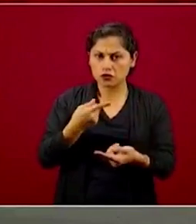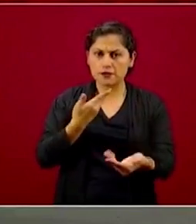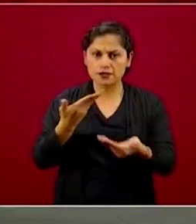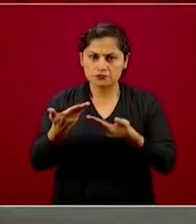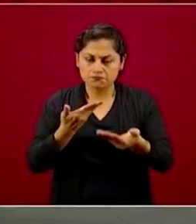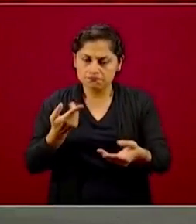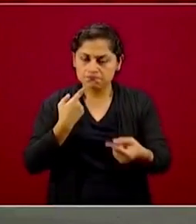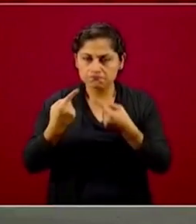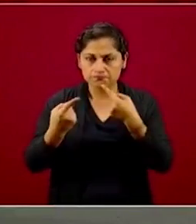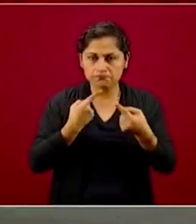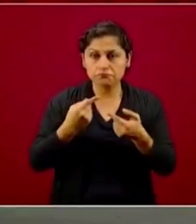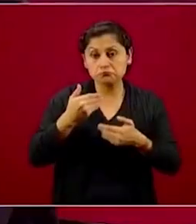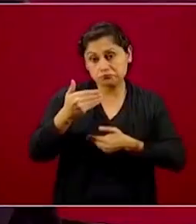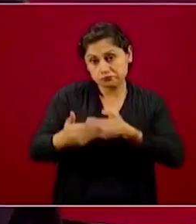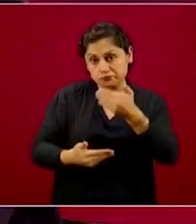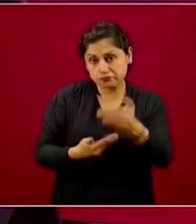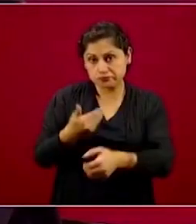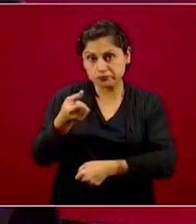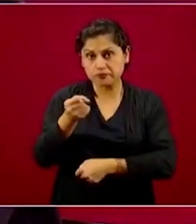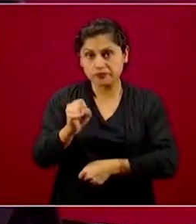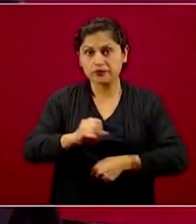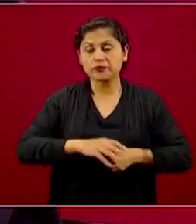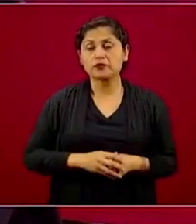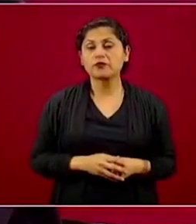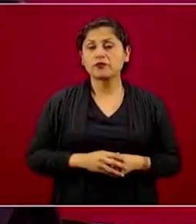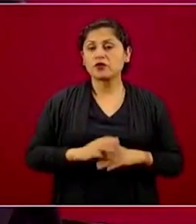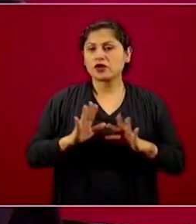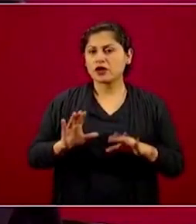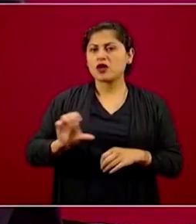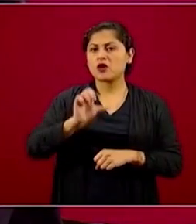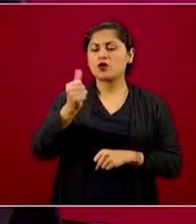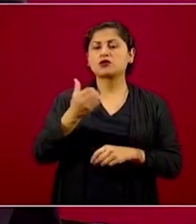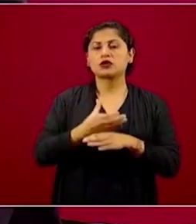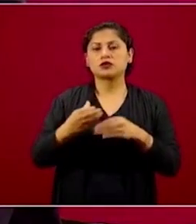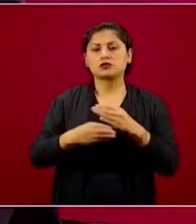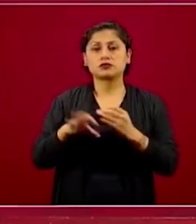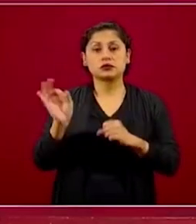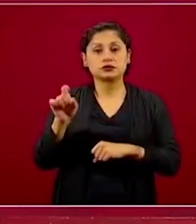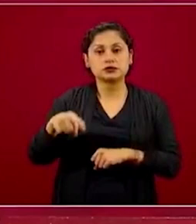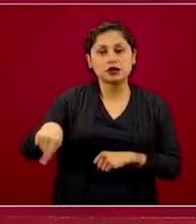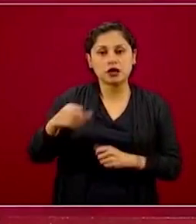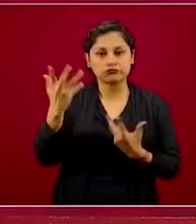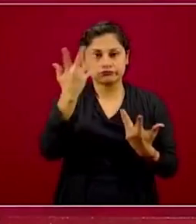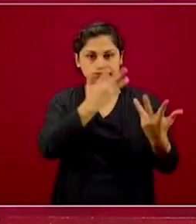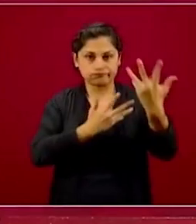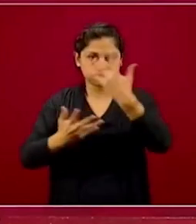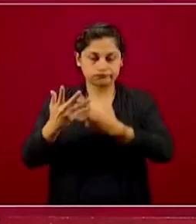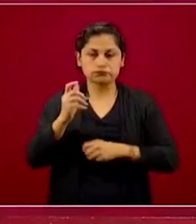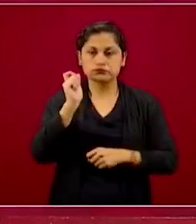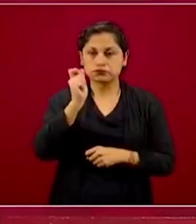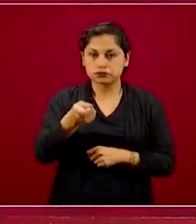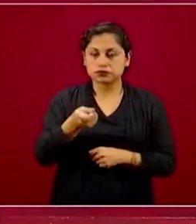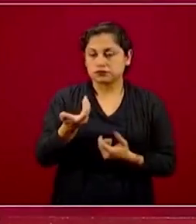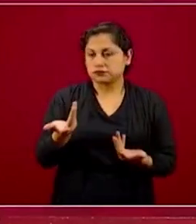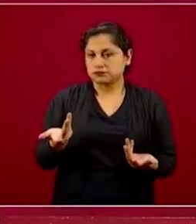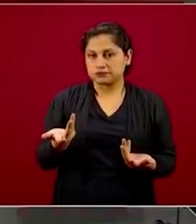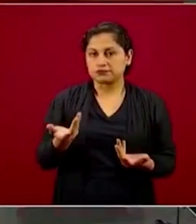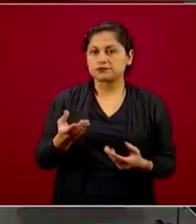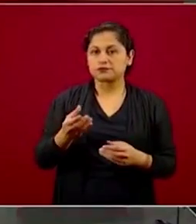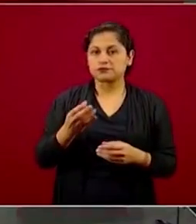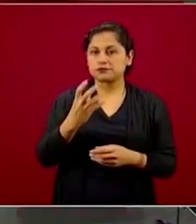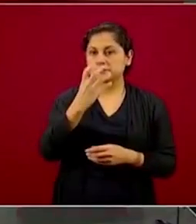está en proceso. Otras cosas que pudieran ser también producto de una confusión es que se pretenda reciclar los